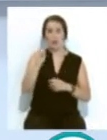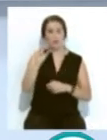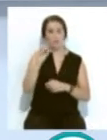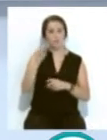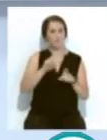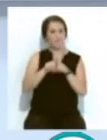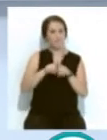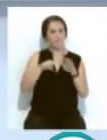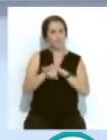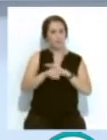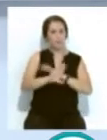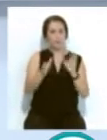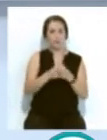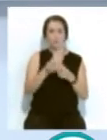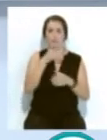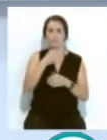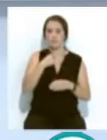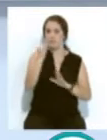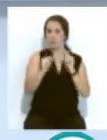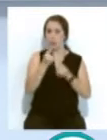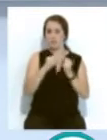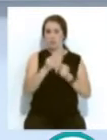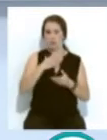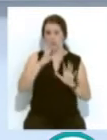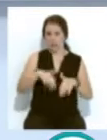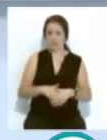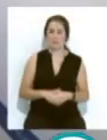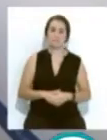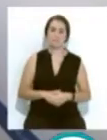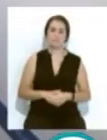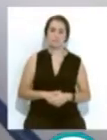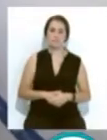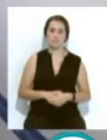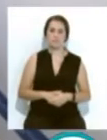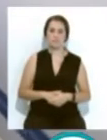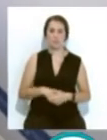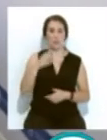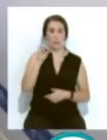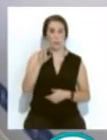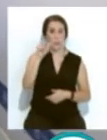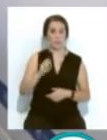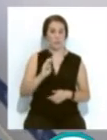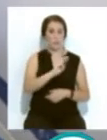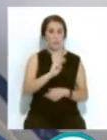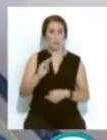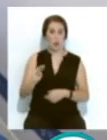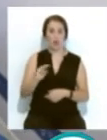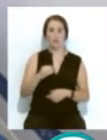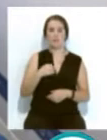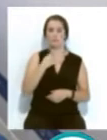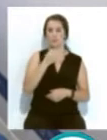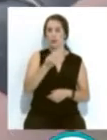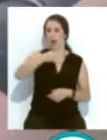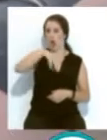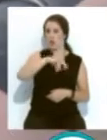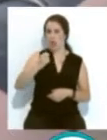ha criticado la gestión del equipo de gobierno con los presupuestos municipales. El portavoz del Partido Popular local, Juan